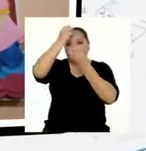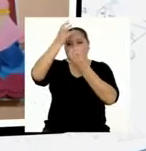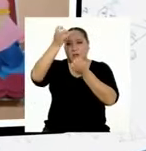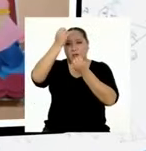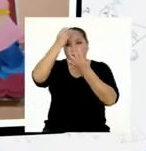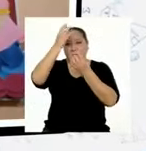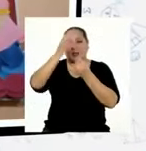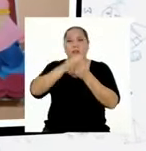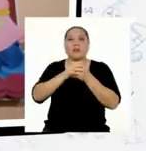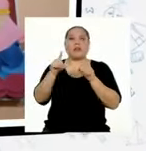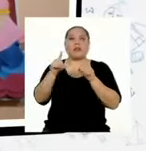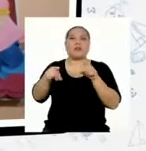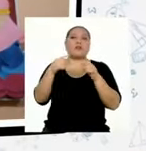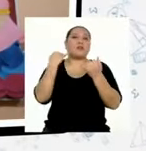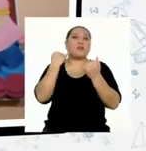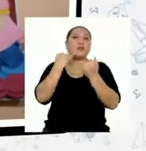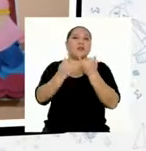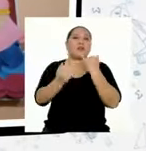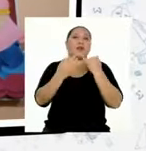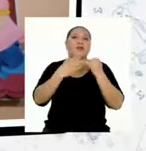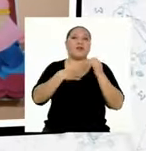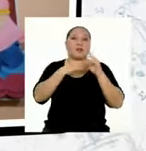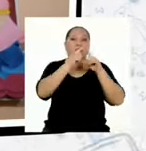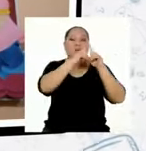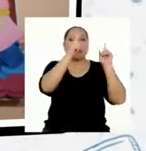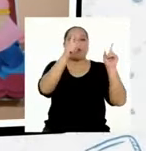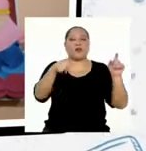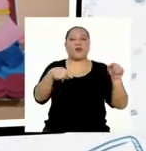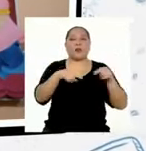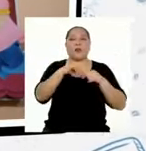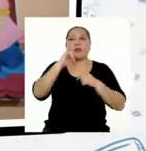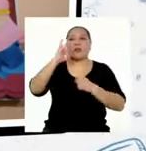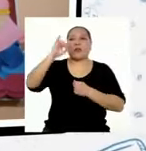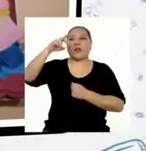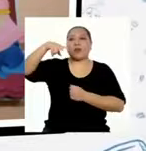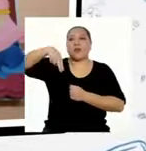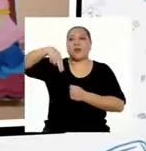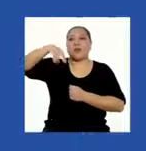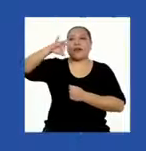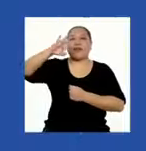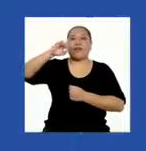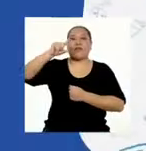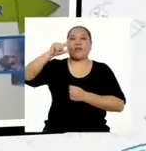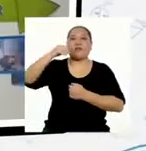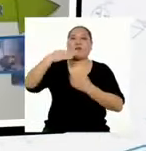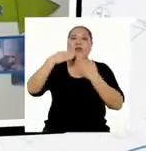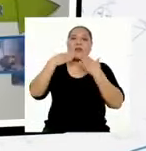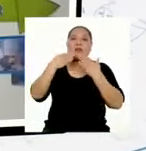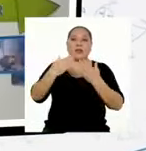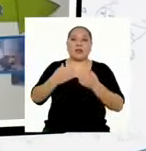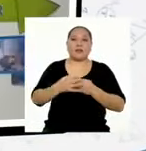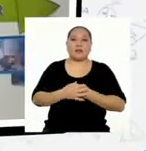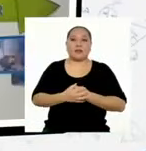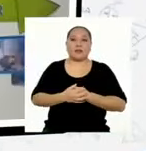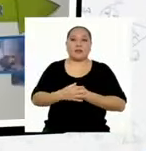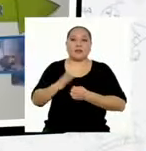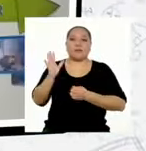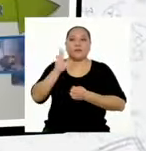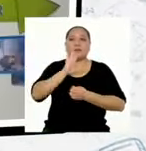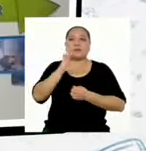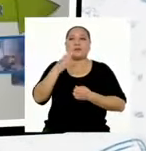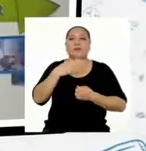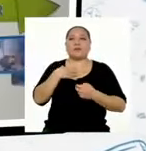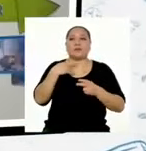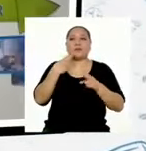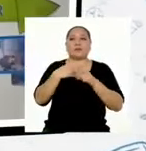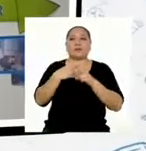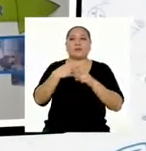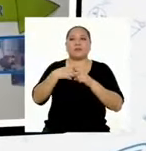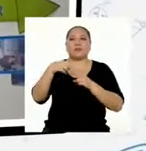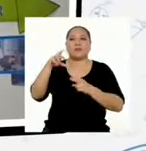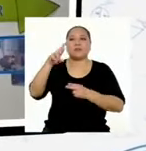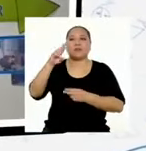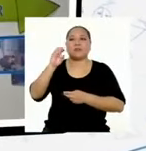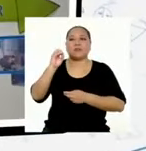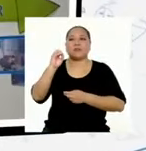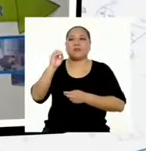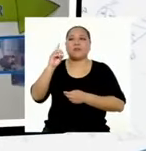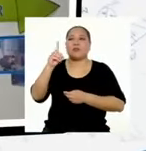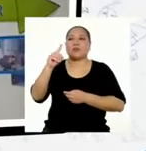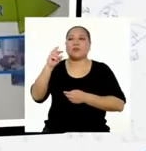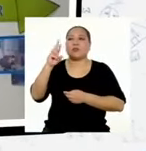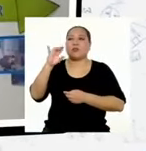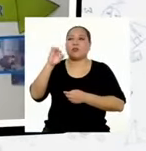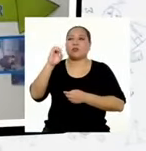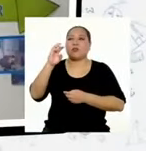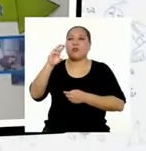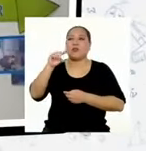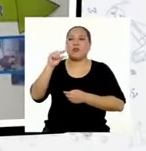concluirá mi infografía. Gracias Rodrigo. Saludos. Hola, mi nombre es Rodrigo. Aquí les presento